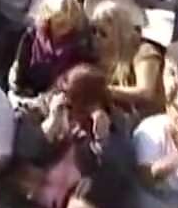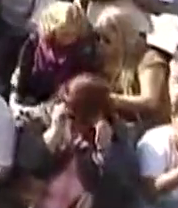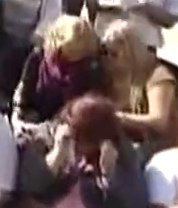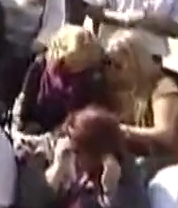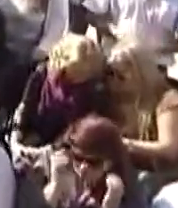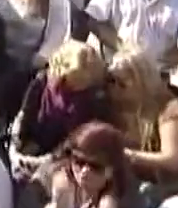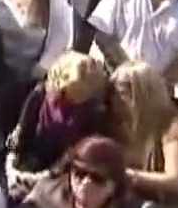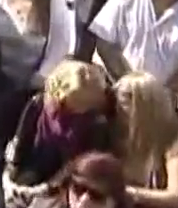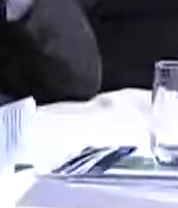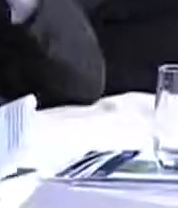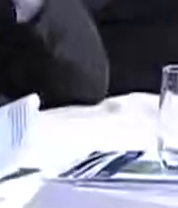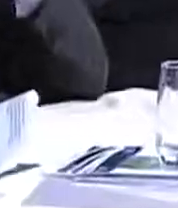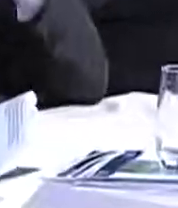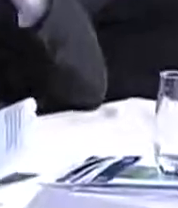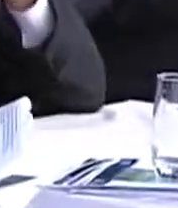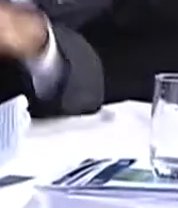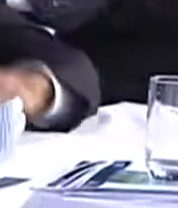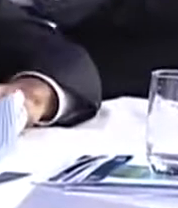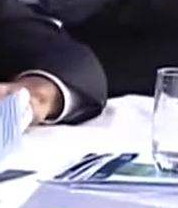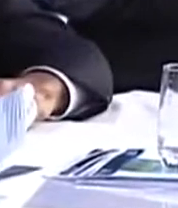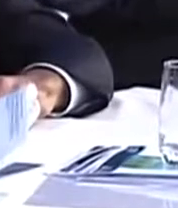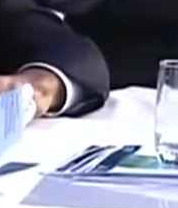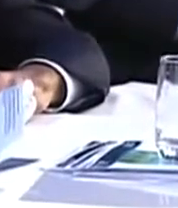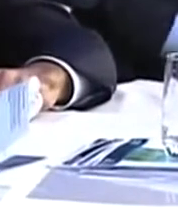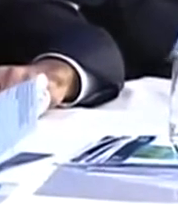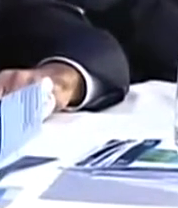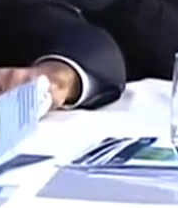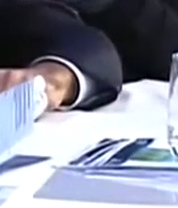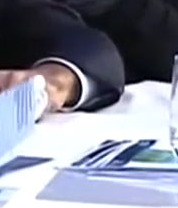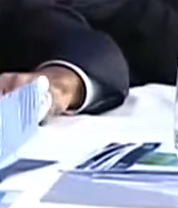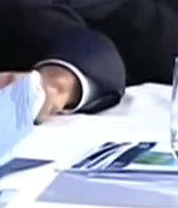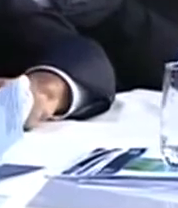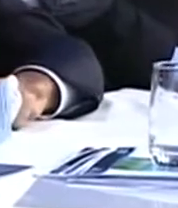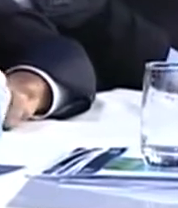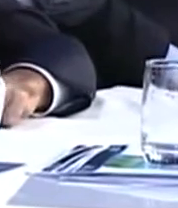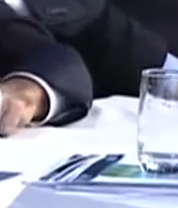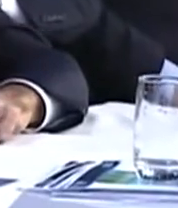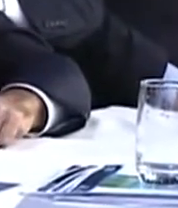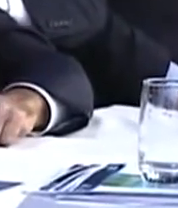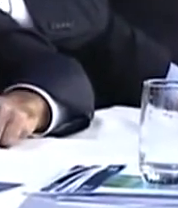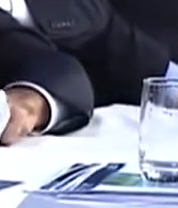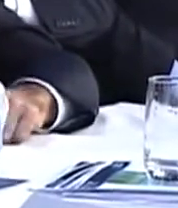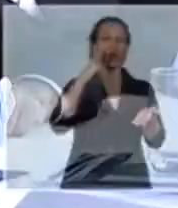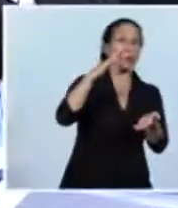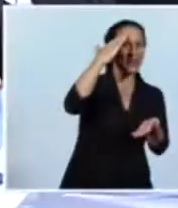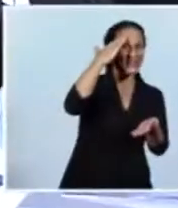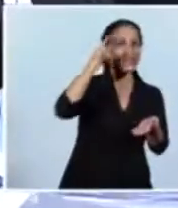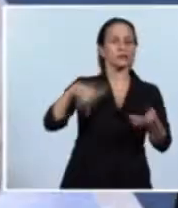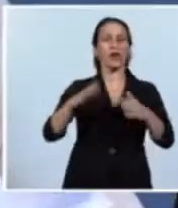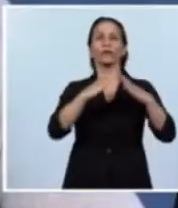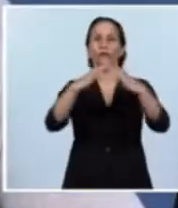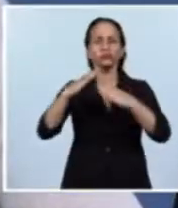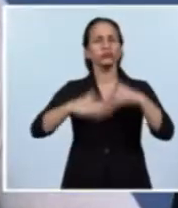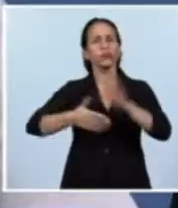En vivienda en marzo, marzo del 2015 contra marzo del 2014, un 9,9 por ciento,